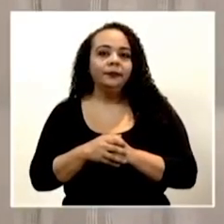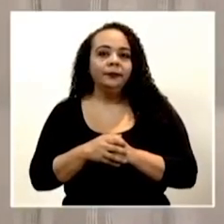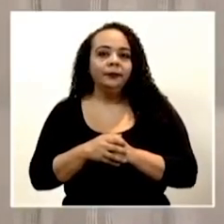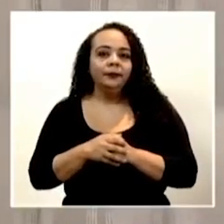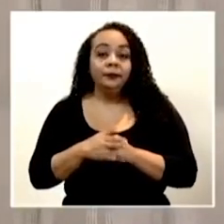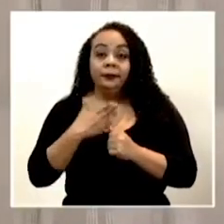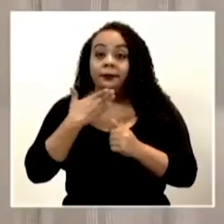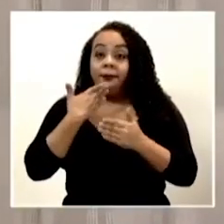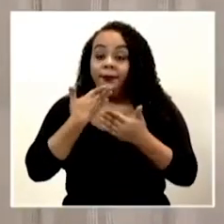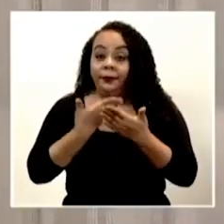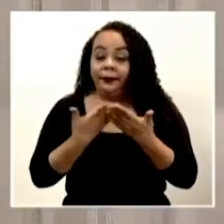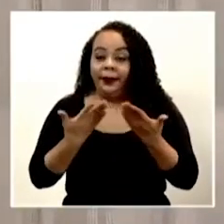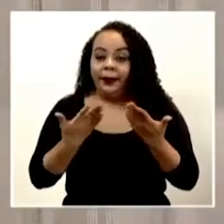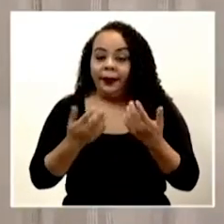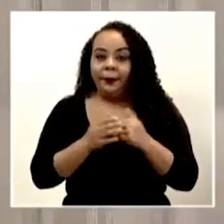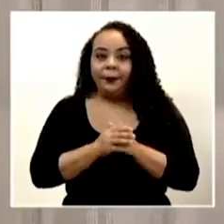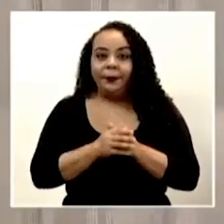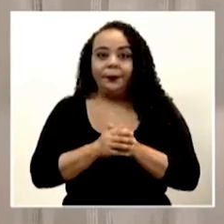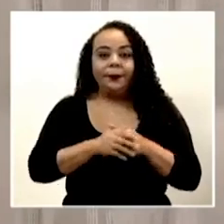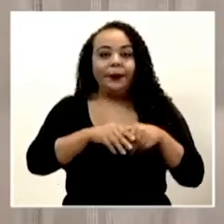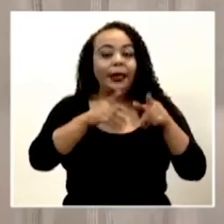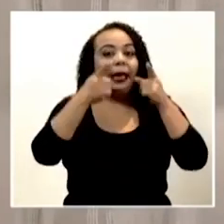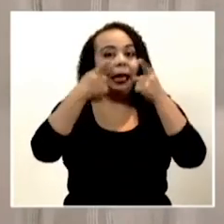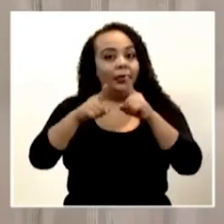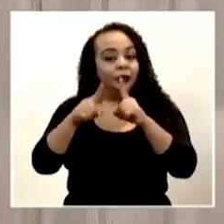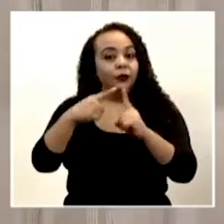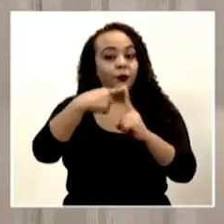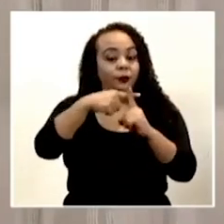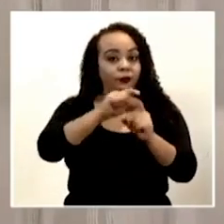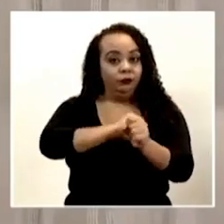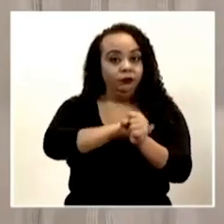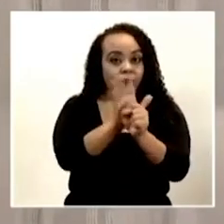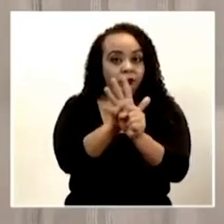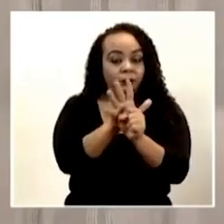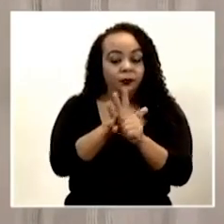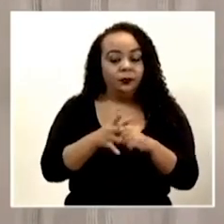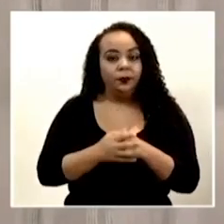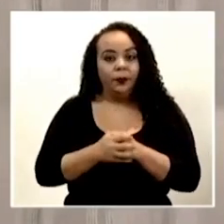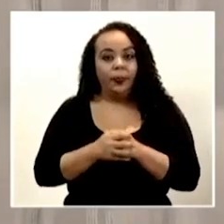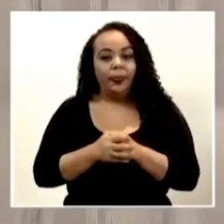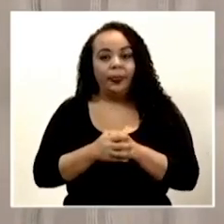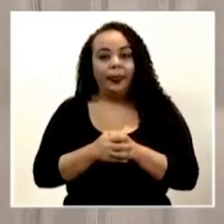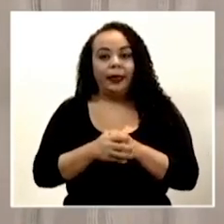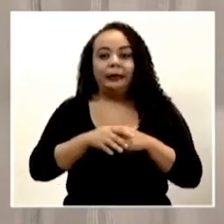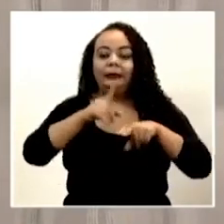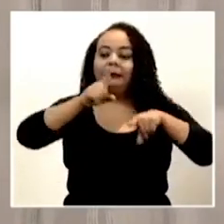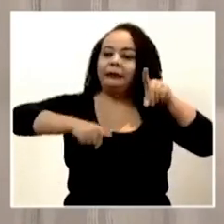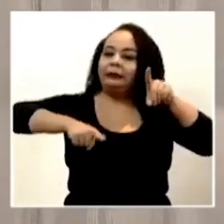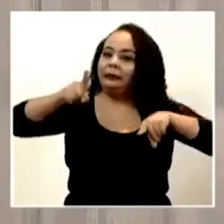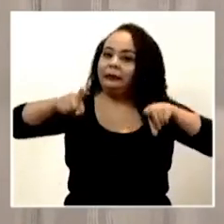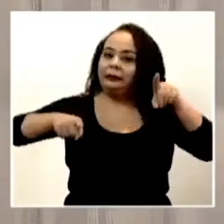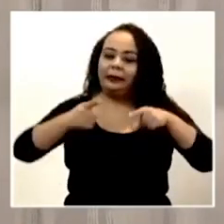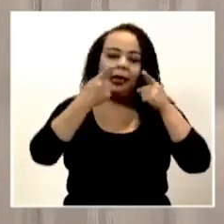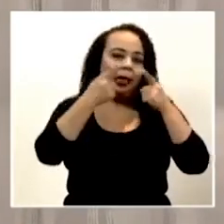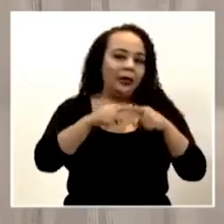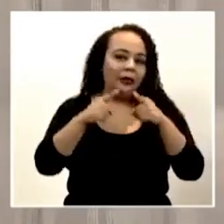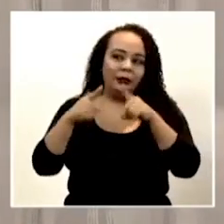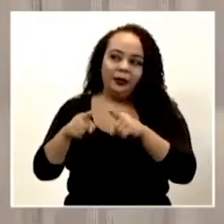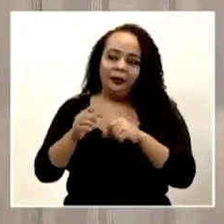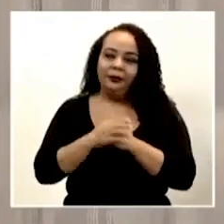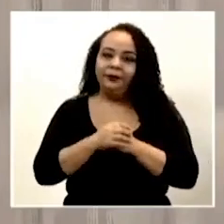Bueno, las personas, eh, o los casos positivos de COVID-19, eh, varían caso por caso.